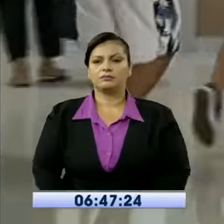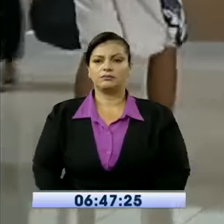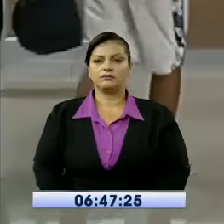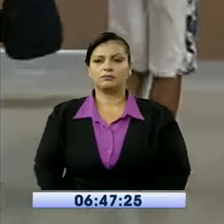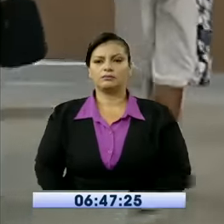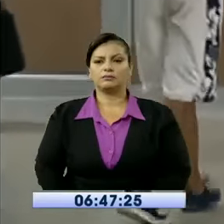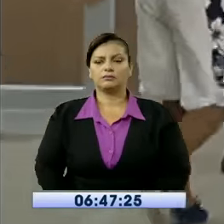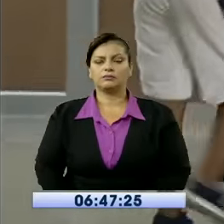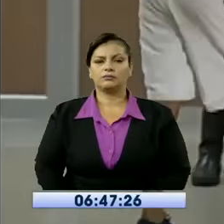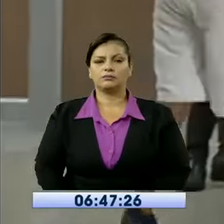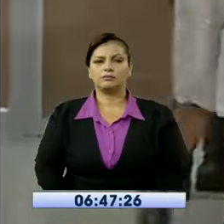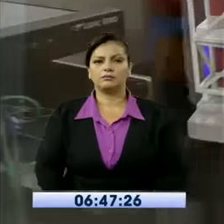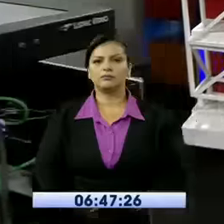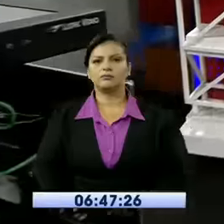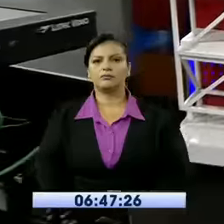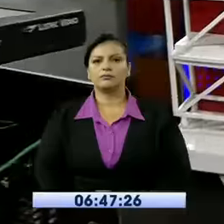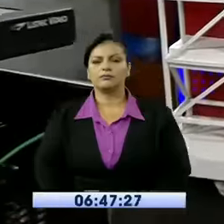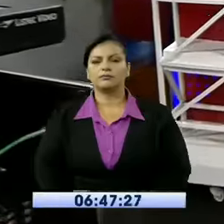Muñoz.